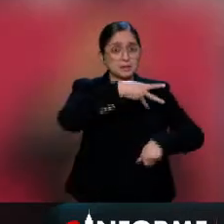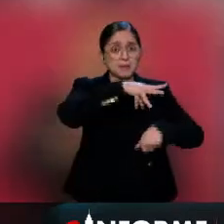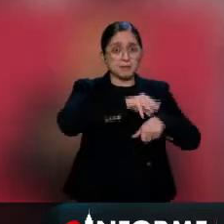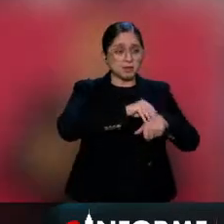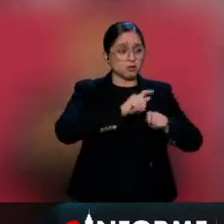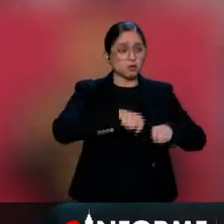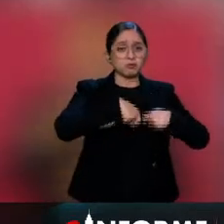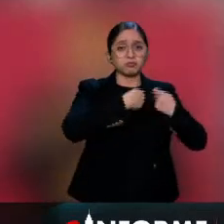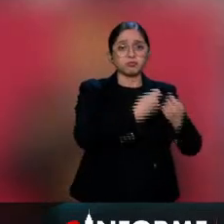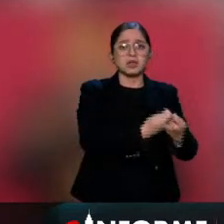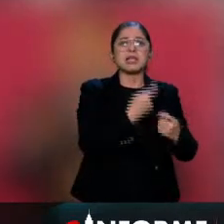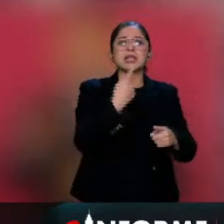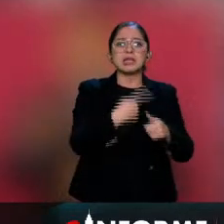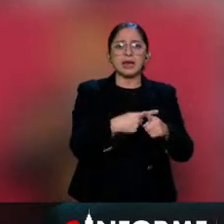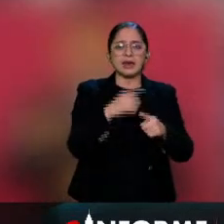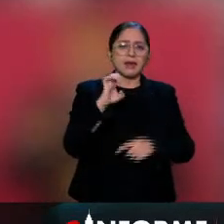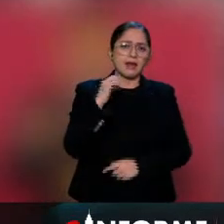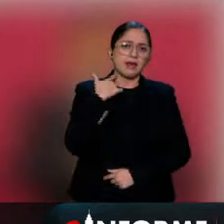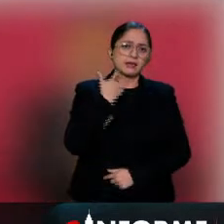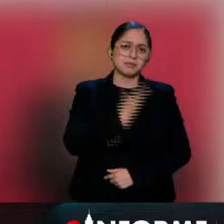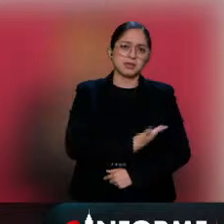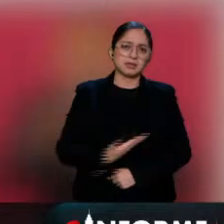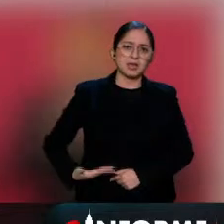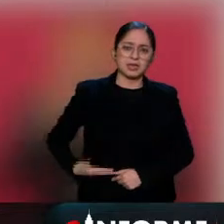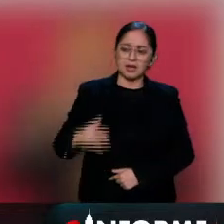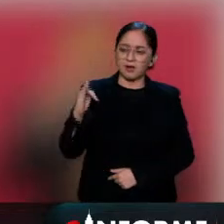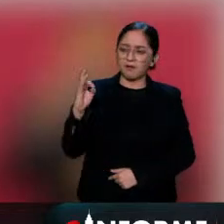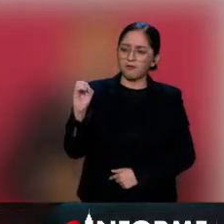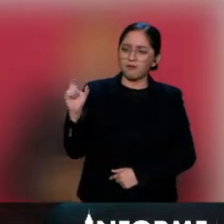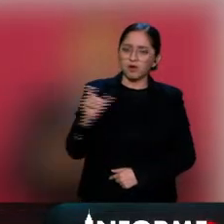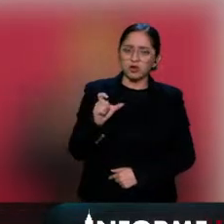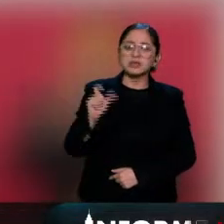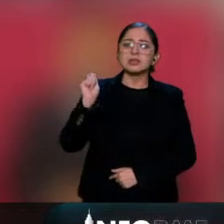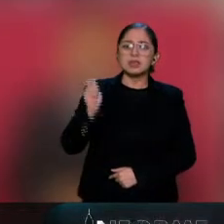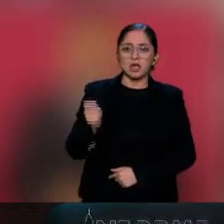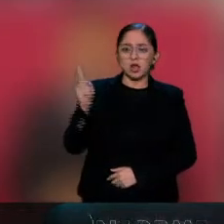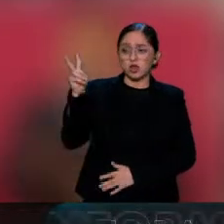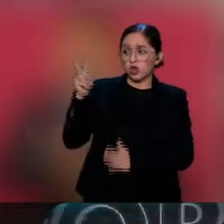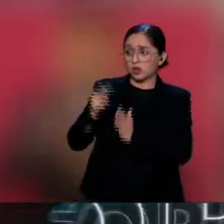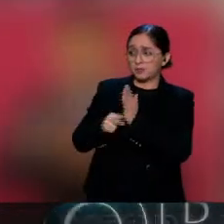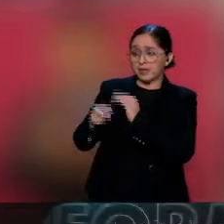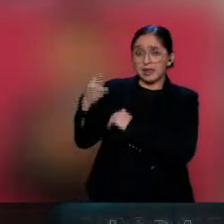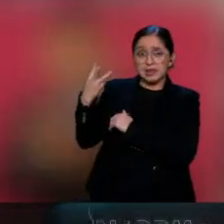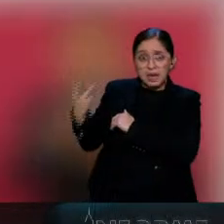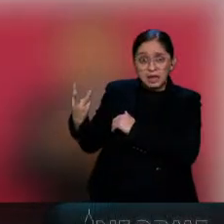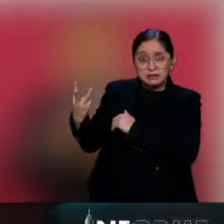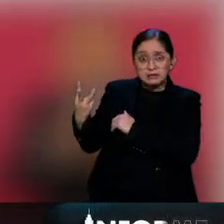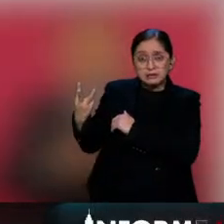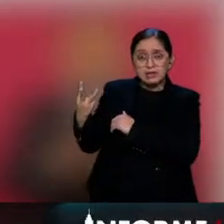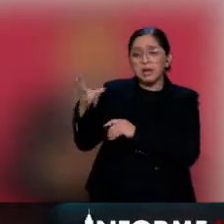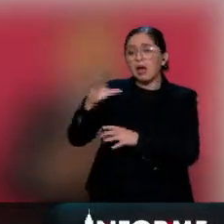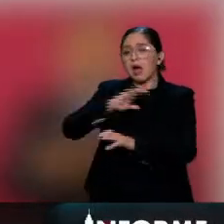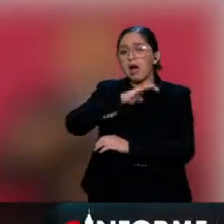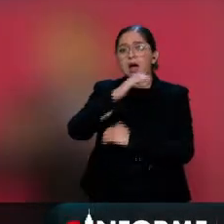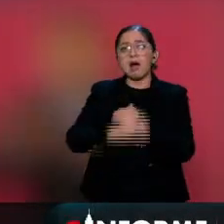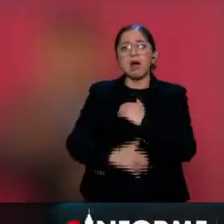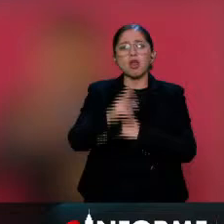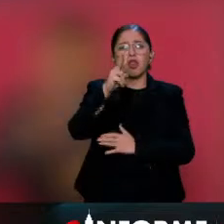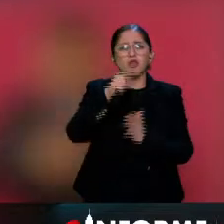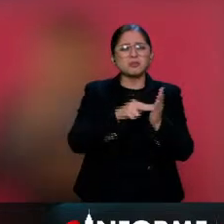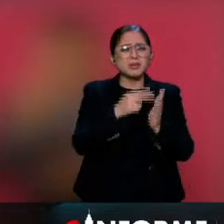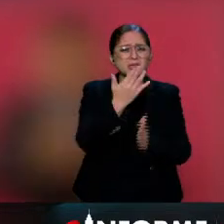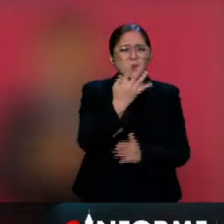en el 2003 y vence en el 2053. Está todo documentado. Nosotros no hemos dado